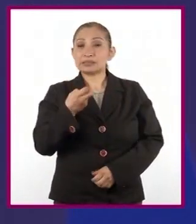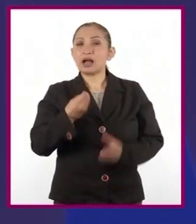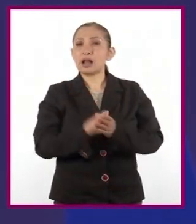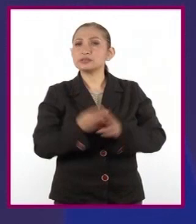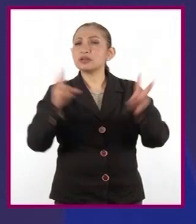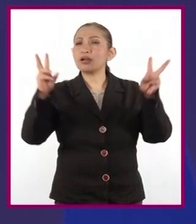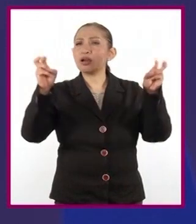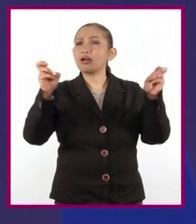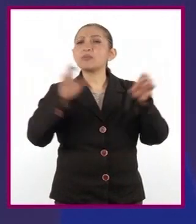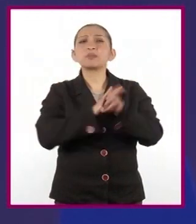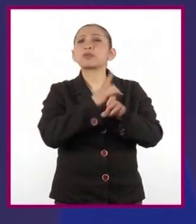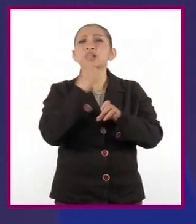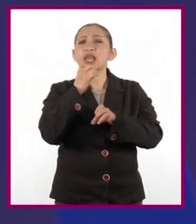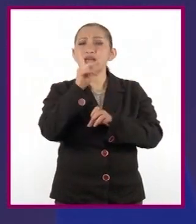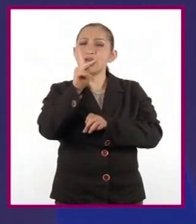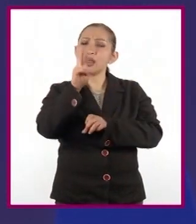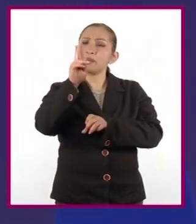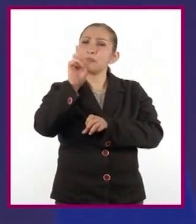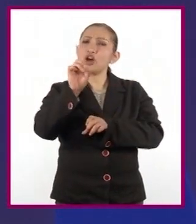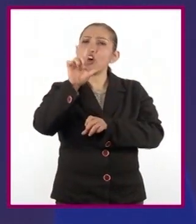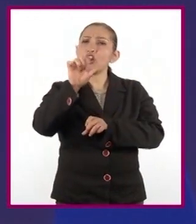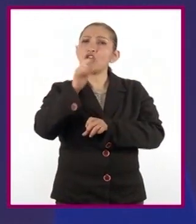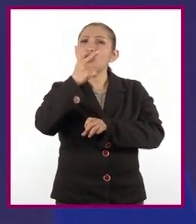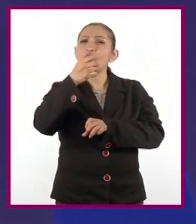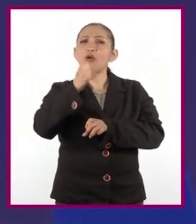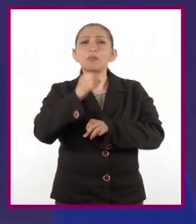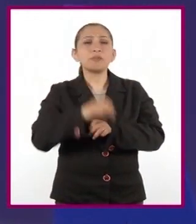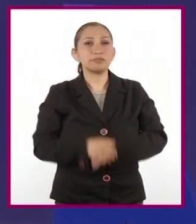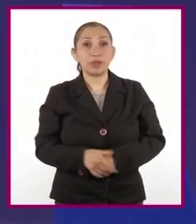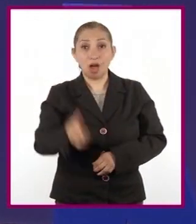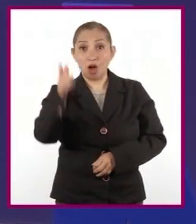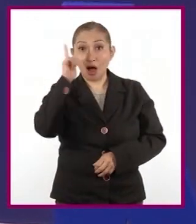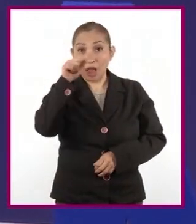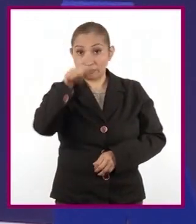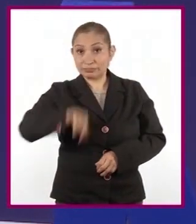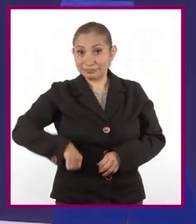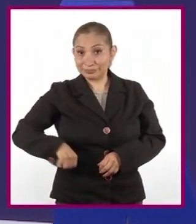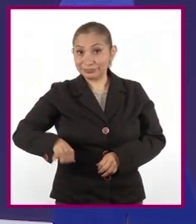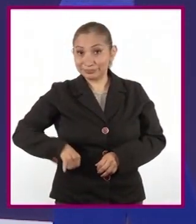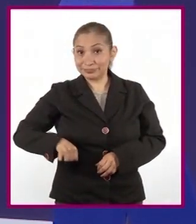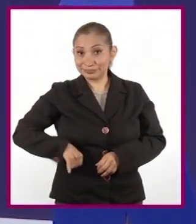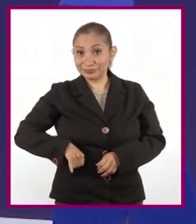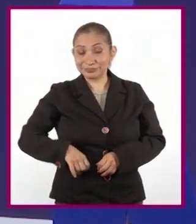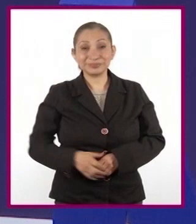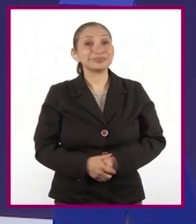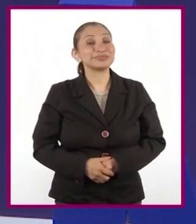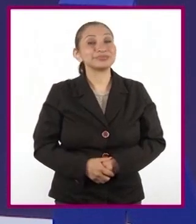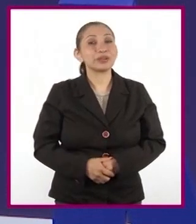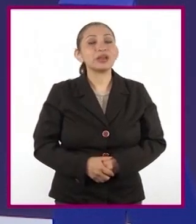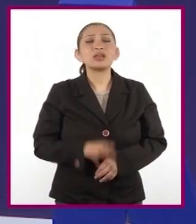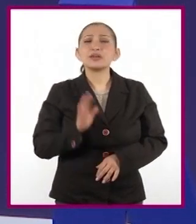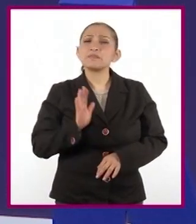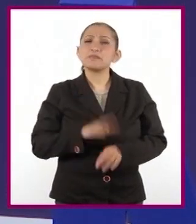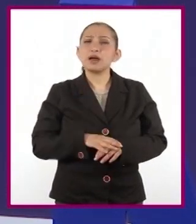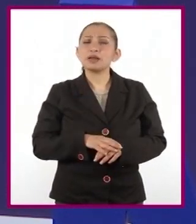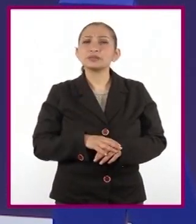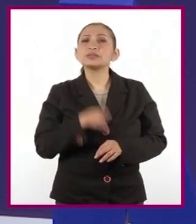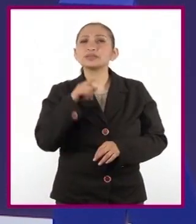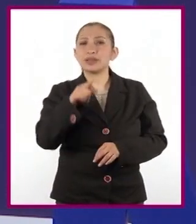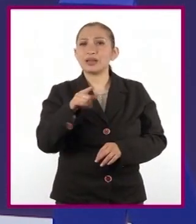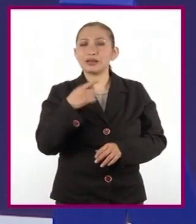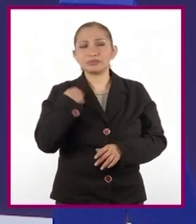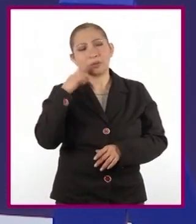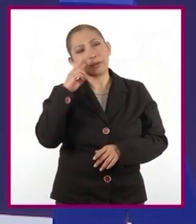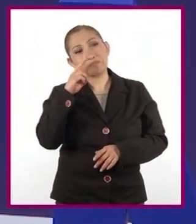titula ¿Por qué el prólogo? Espero que sea muy interesante para ustedes, pero sobre todo que les